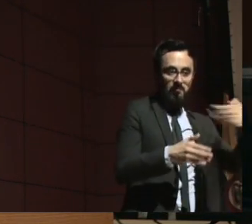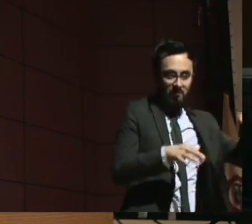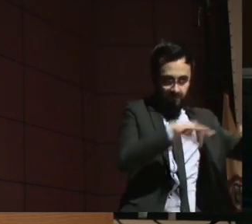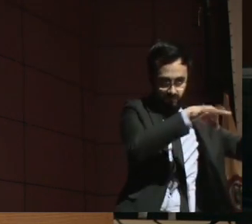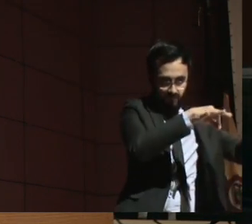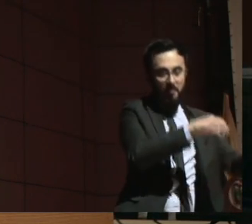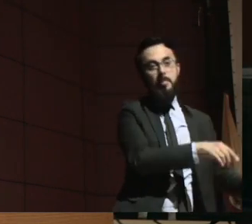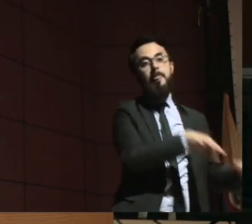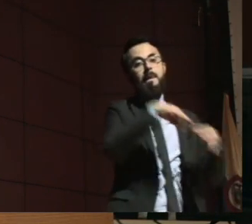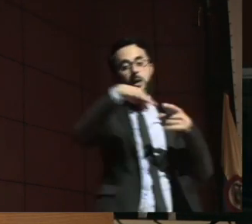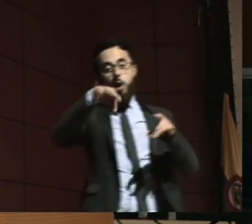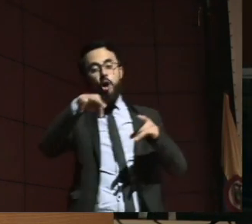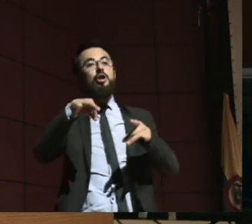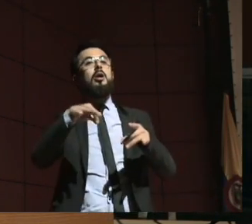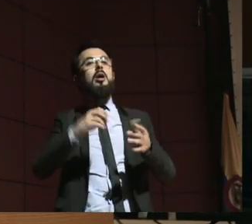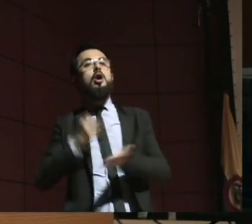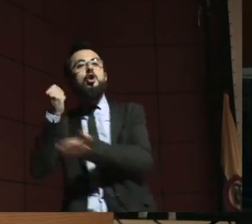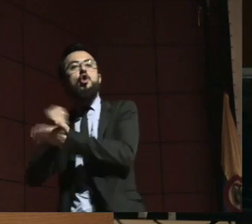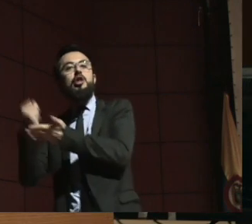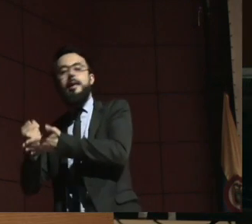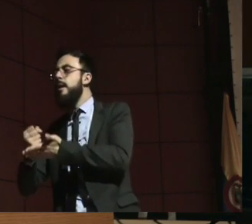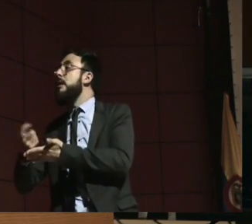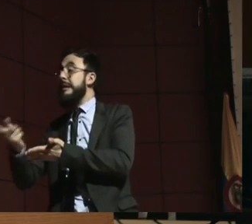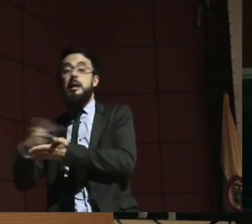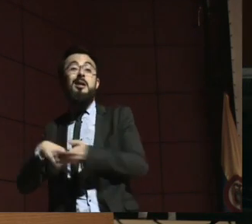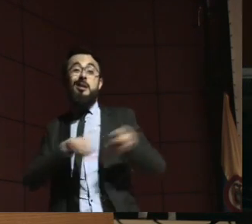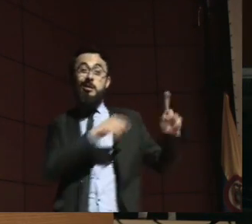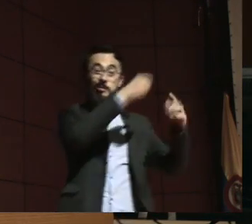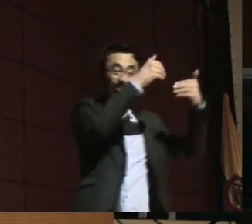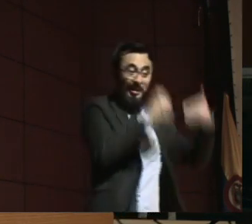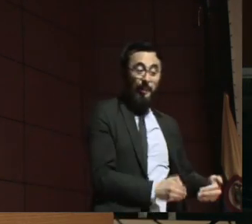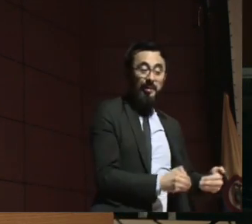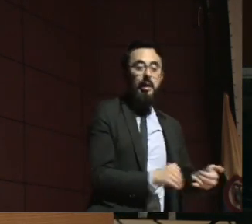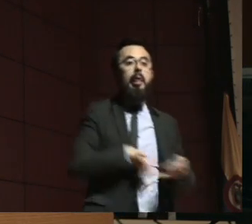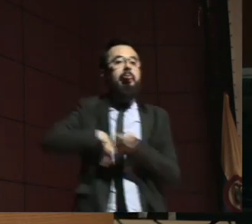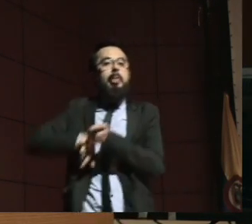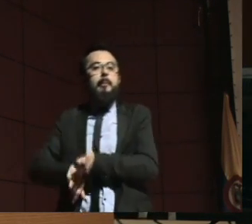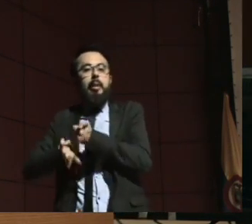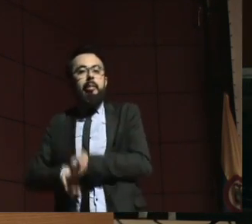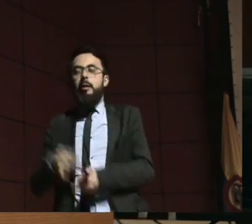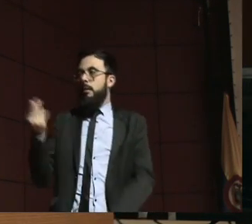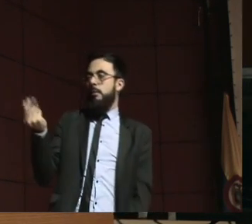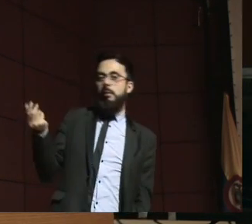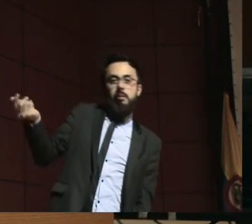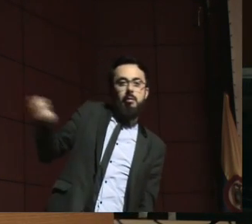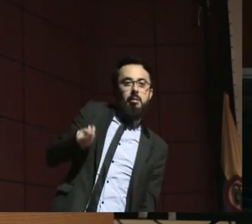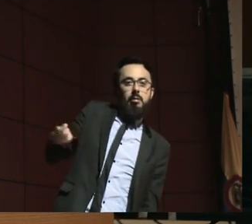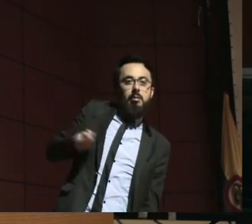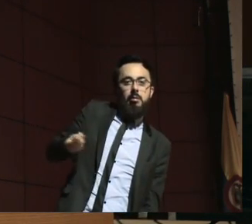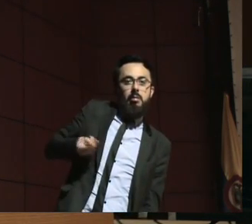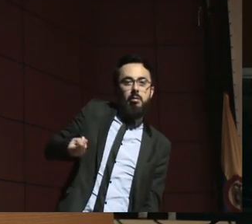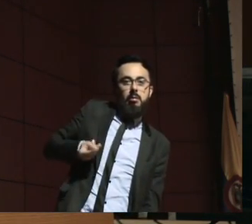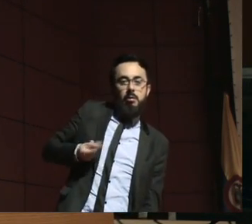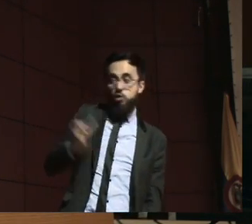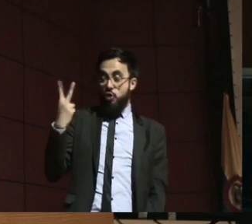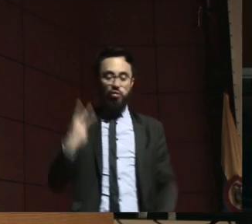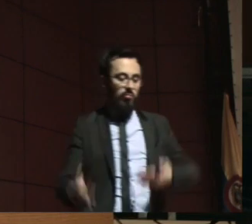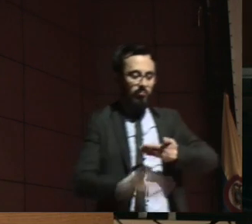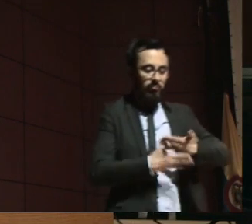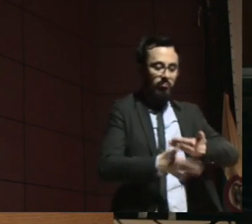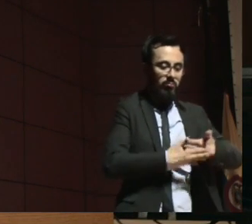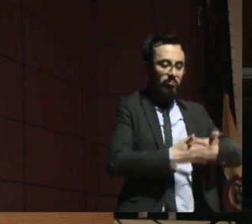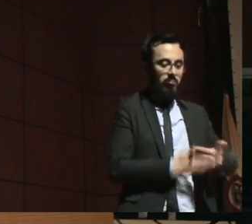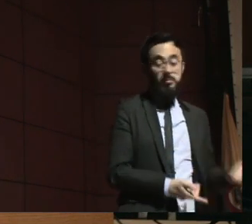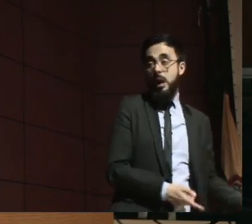la familia. Y creo que son solo esos dos requisitos. Y si el fondo insiste, pues hay que hacer una consulta. O sea, yo creo que